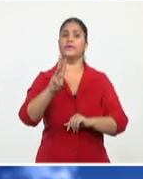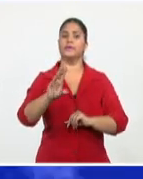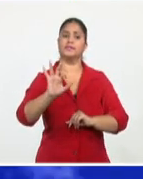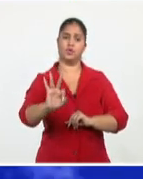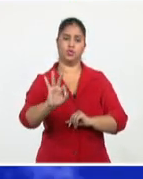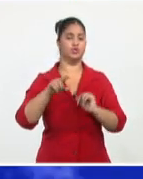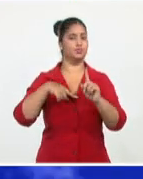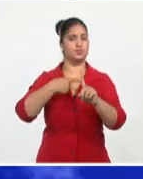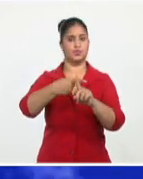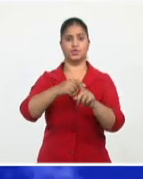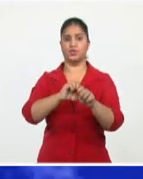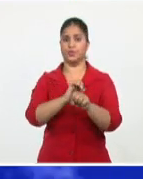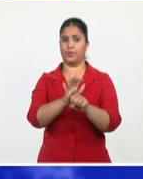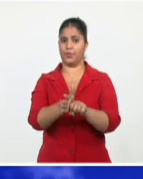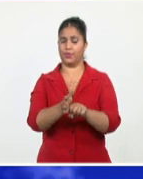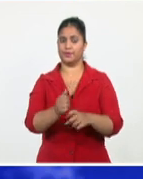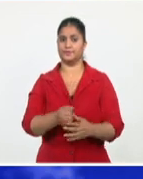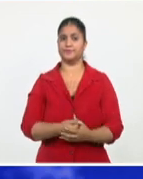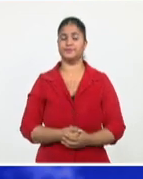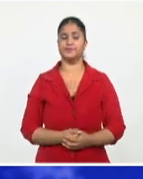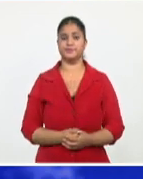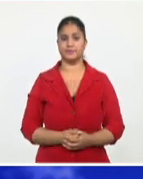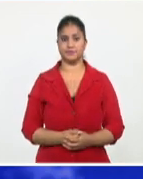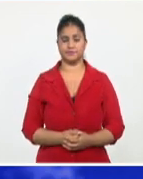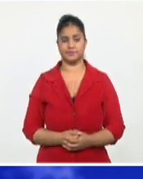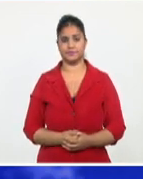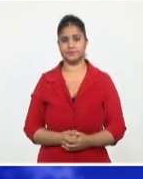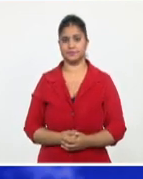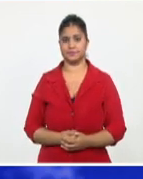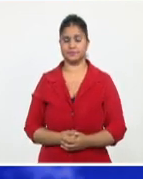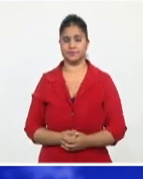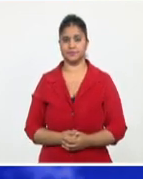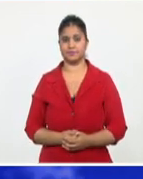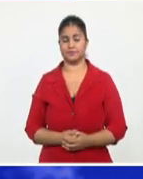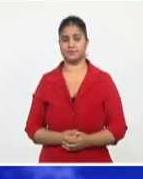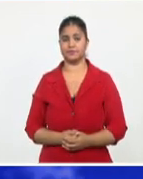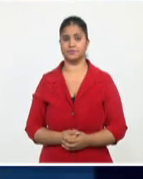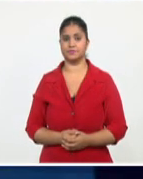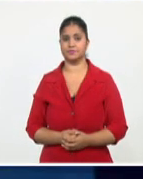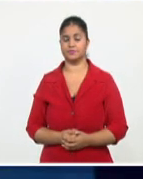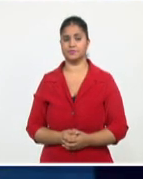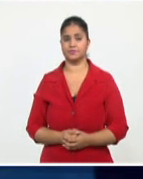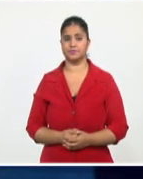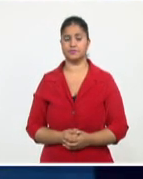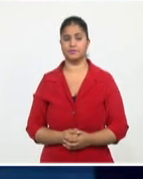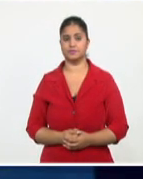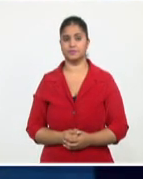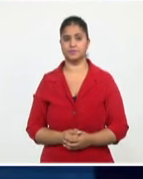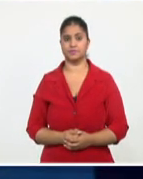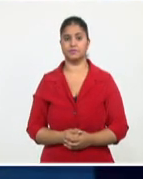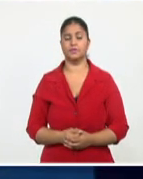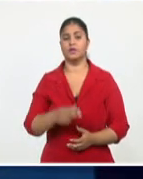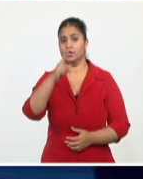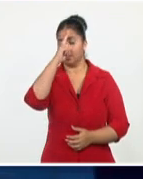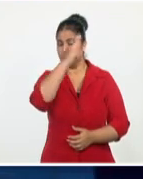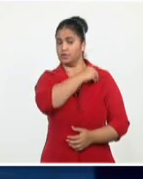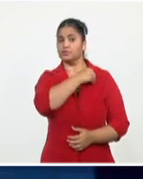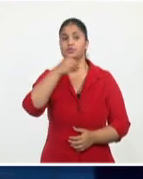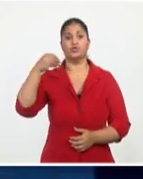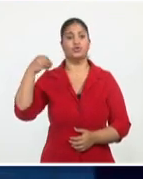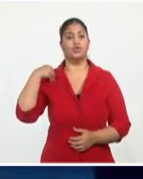938 casos positivos a la COVID-19, la cifra más baja desde el 11 de abril. No obstante, el doctor Francisco Durán